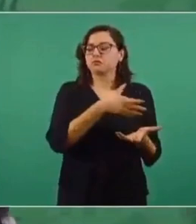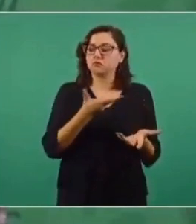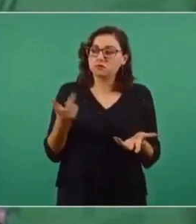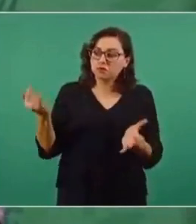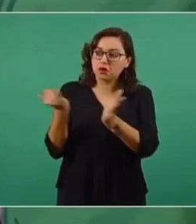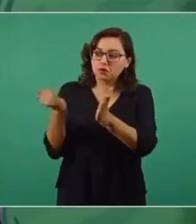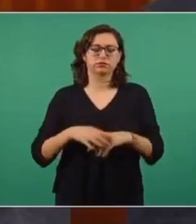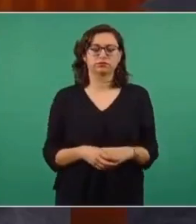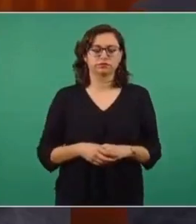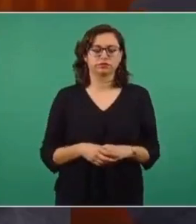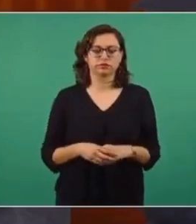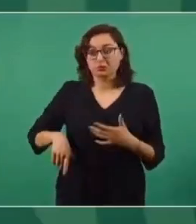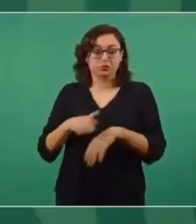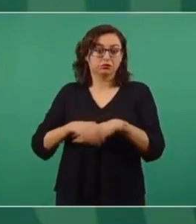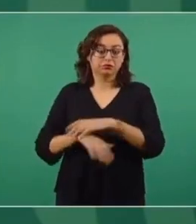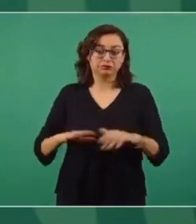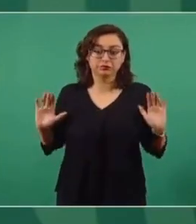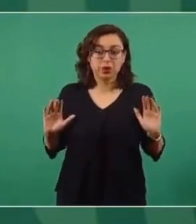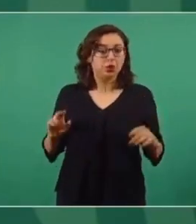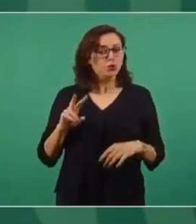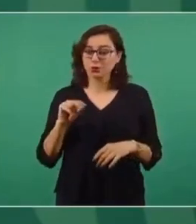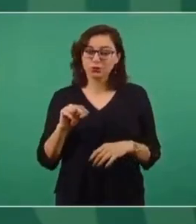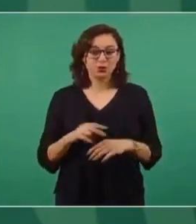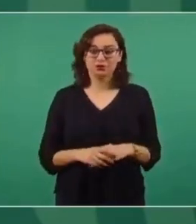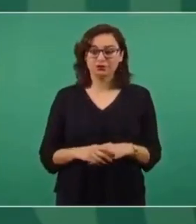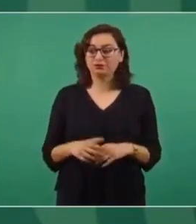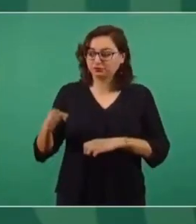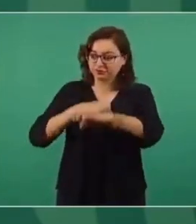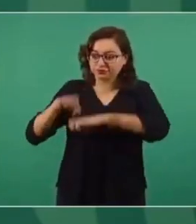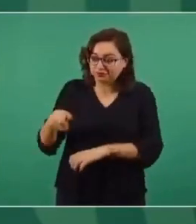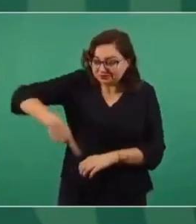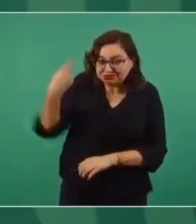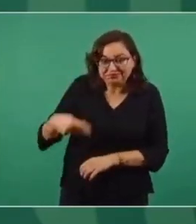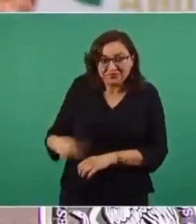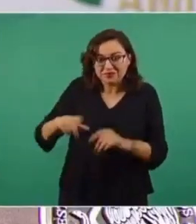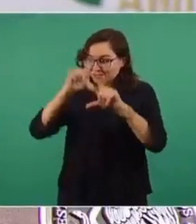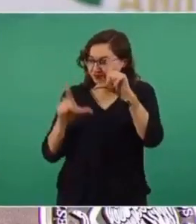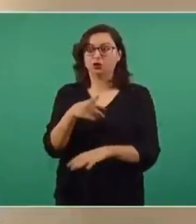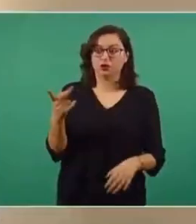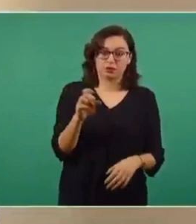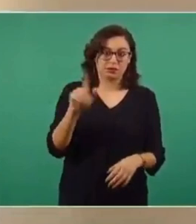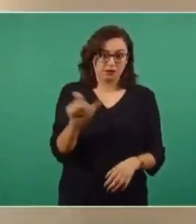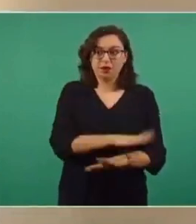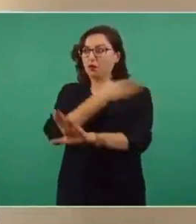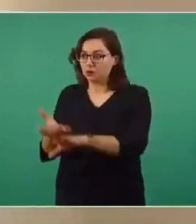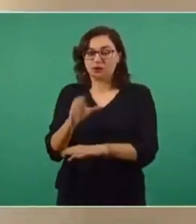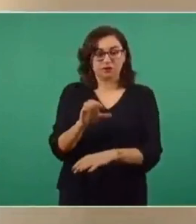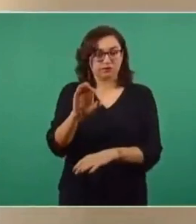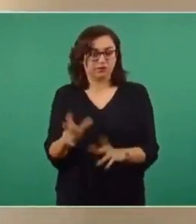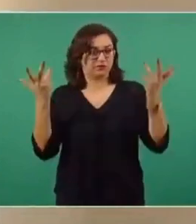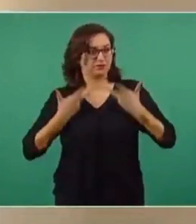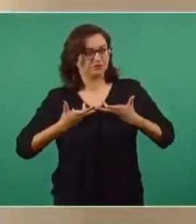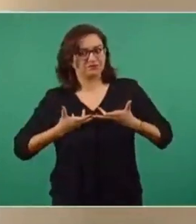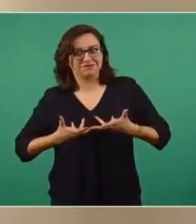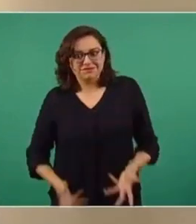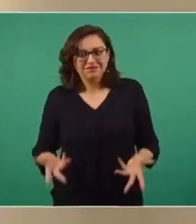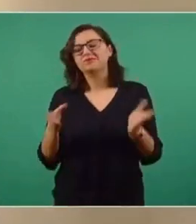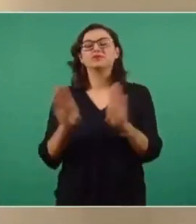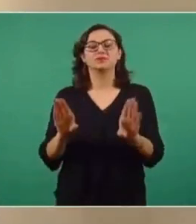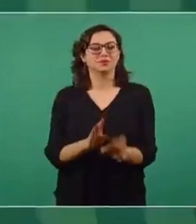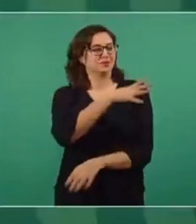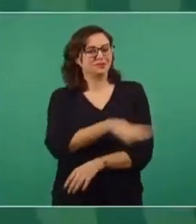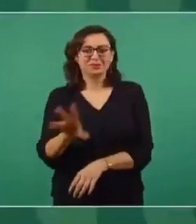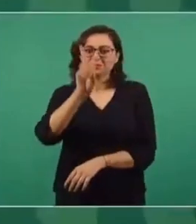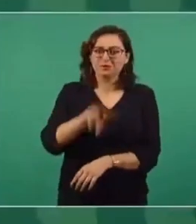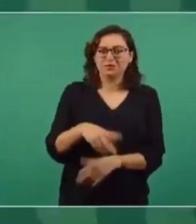los impuestos a Pemex, porque son empresas del gobierno de la República, son empresas del pueblo. Es increíble que ahora que presentamos las